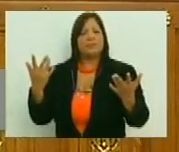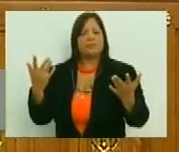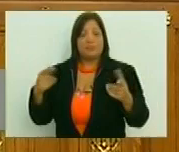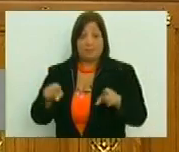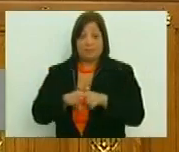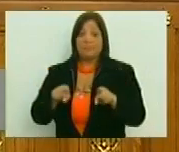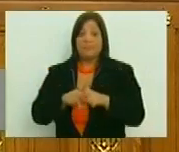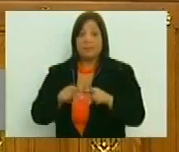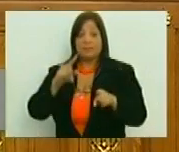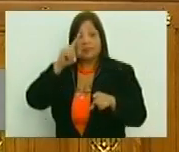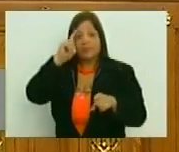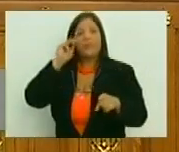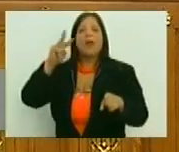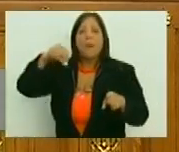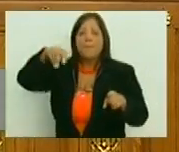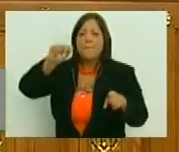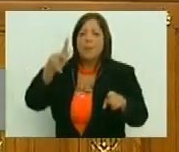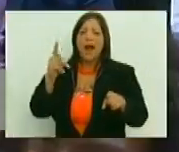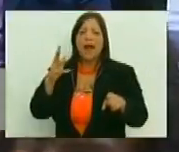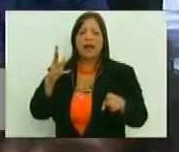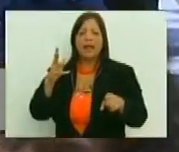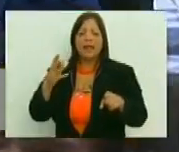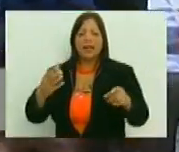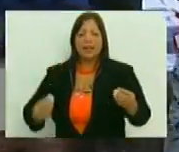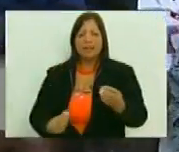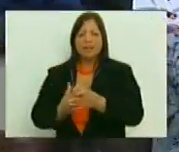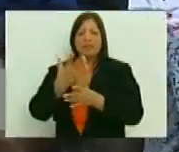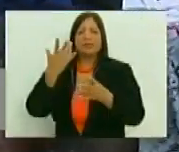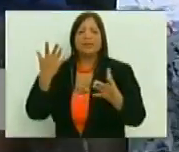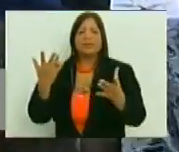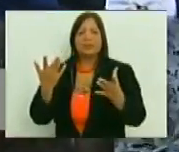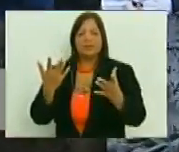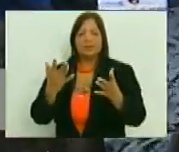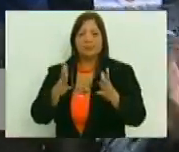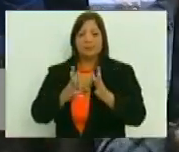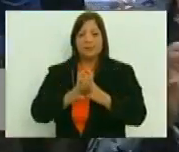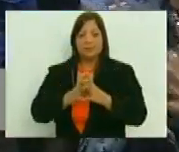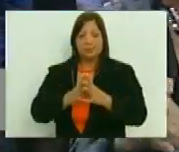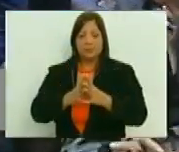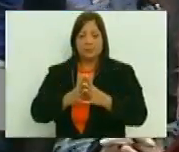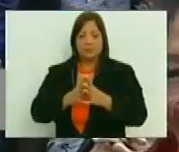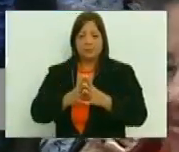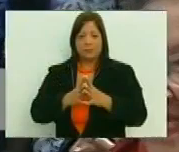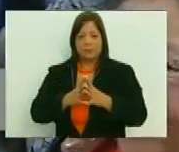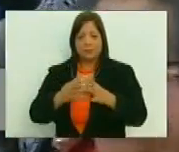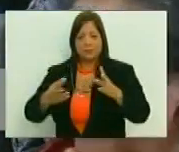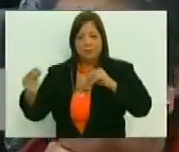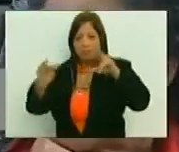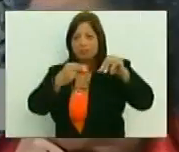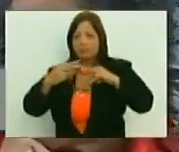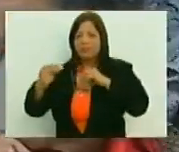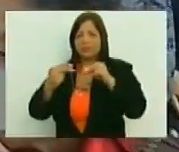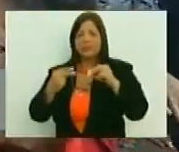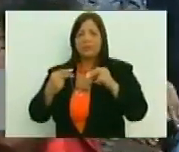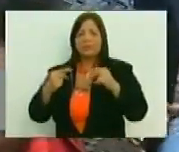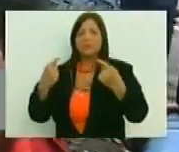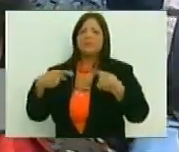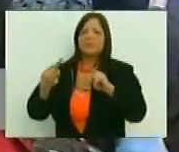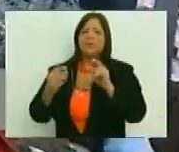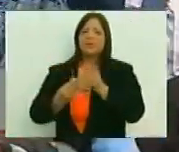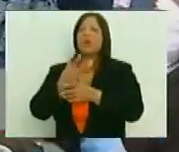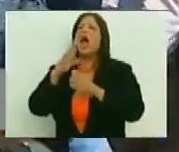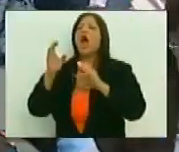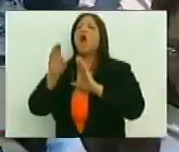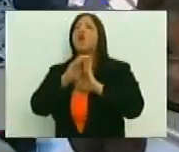pues, Marxismo, dice que la estructura económica, no es, hoy en día, eso es dialéctico, ahí no se lo puede, no, vamos a crear las